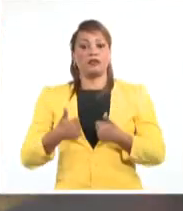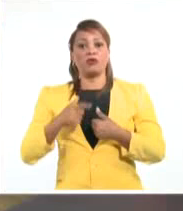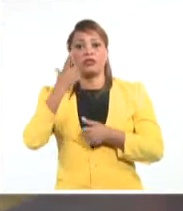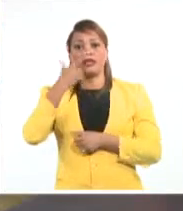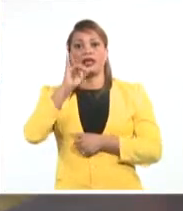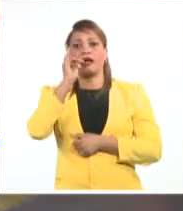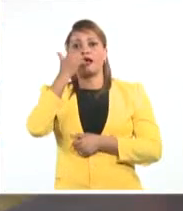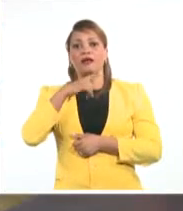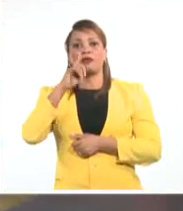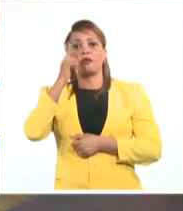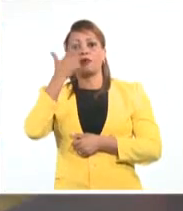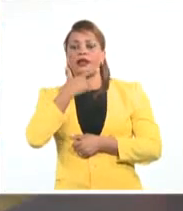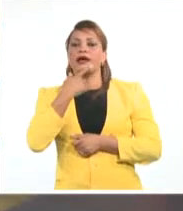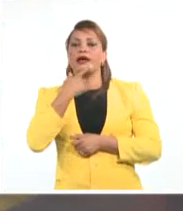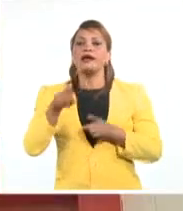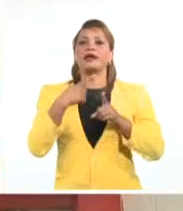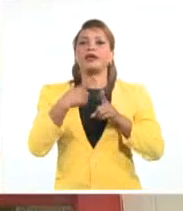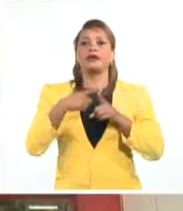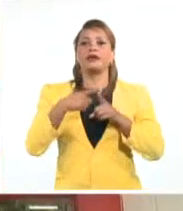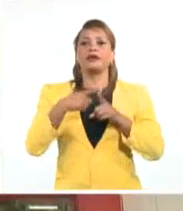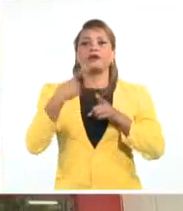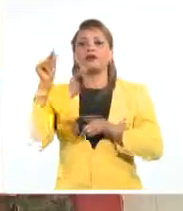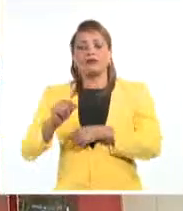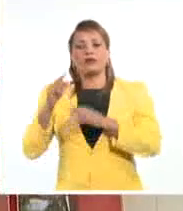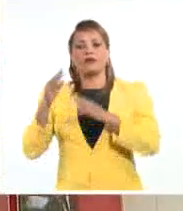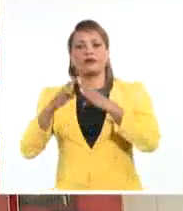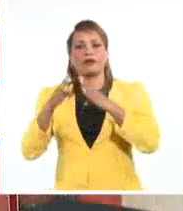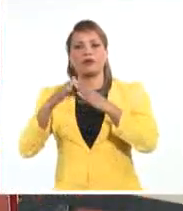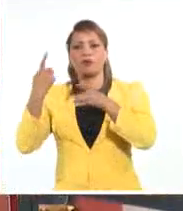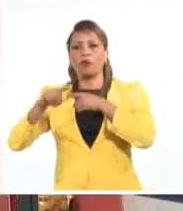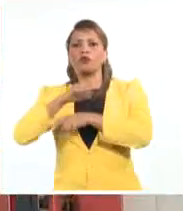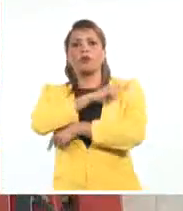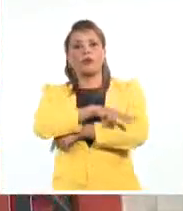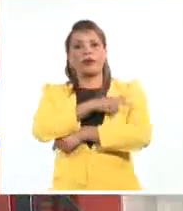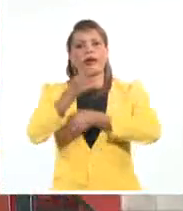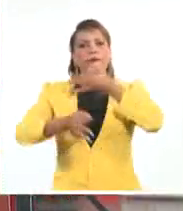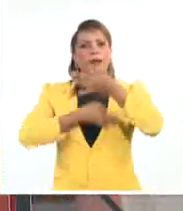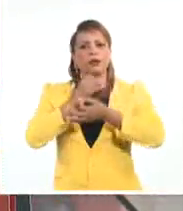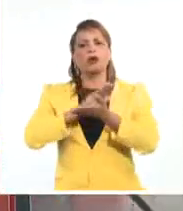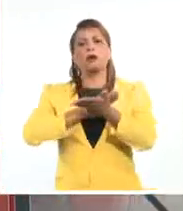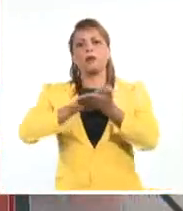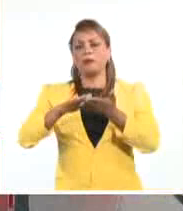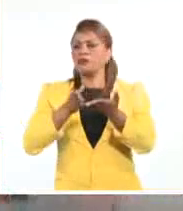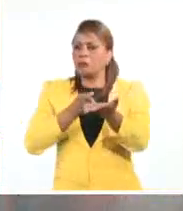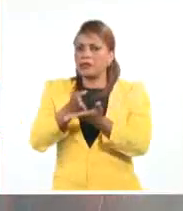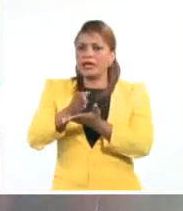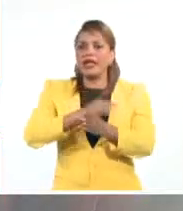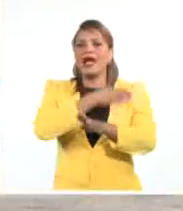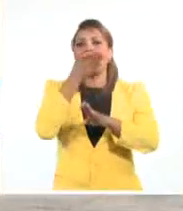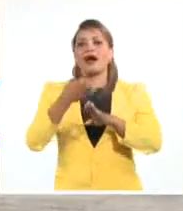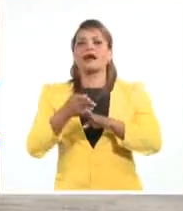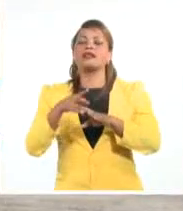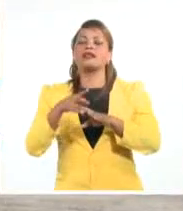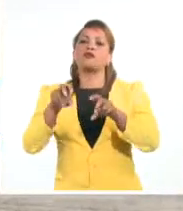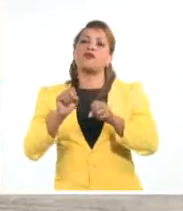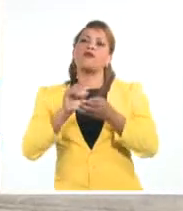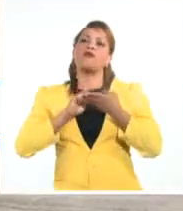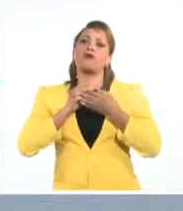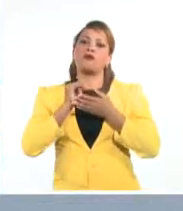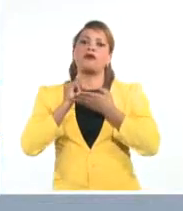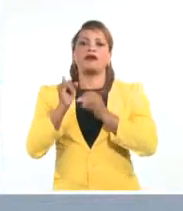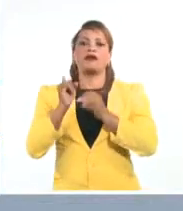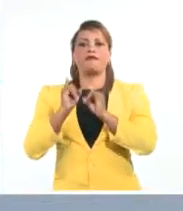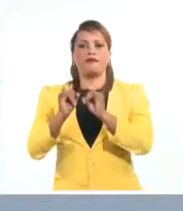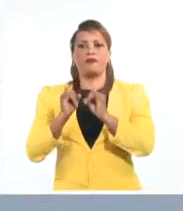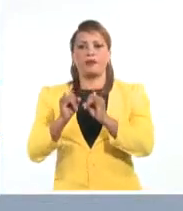cubanos residentes en el exterior de la Cancillería, Ernesto Verón, apuntó que el permiso se mantendrá hasta nuevo aviso. El funcionario